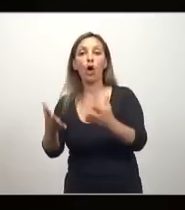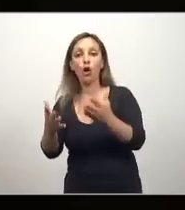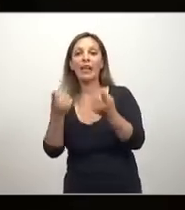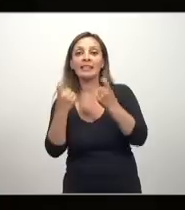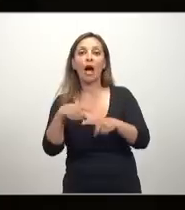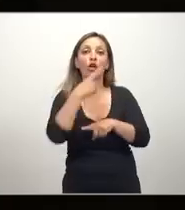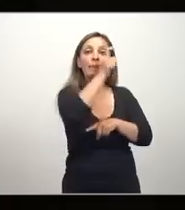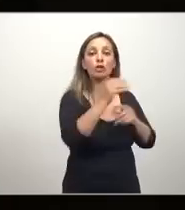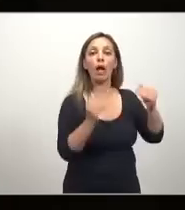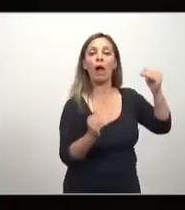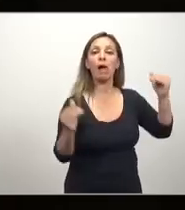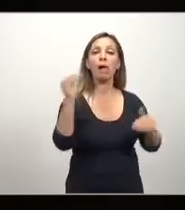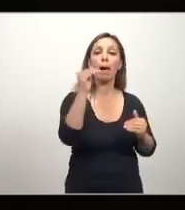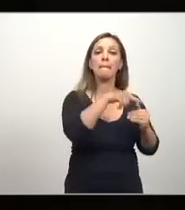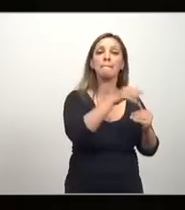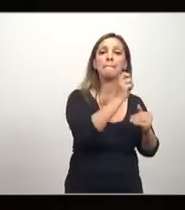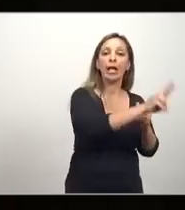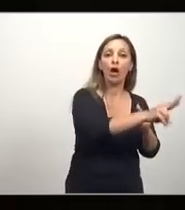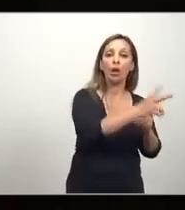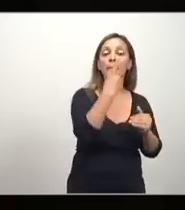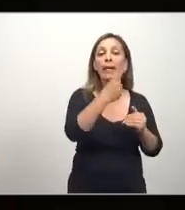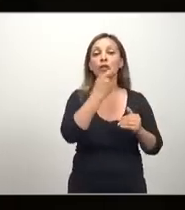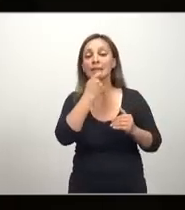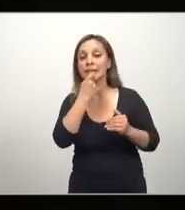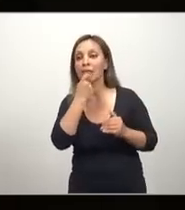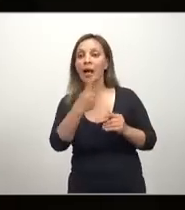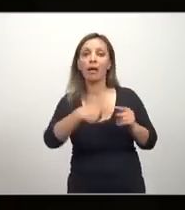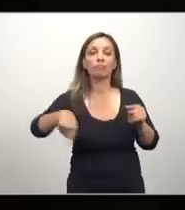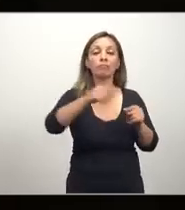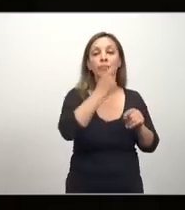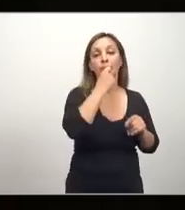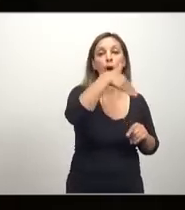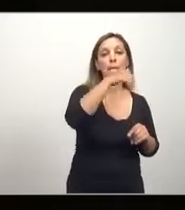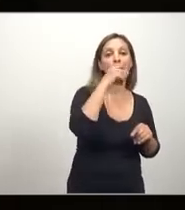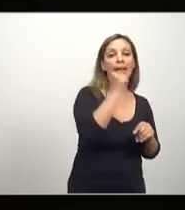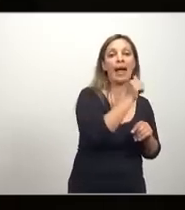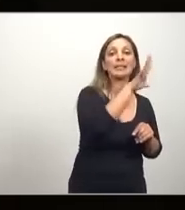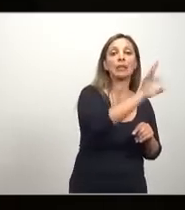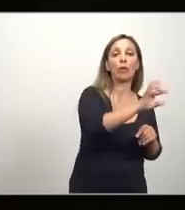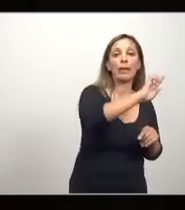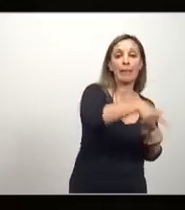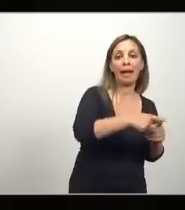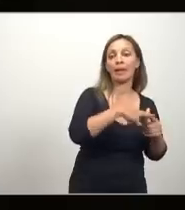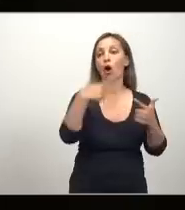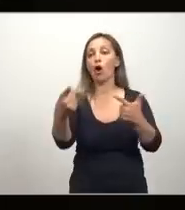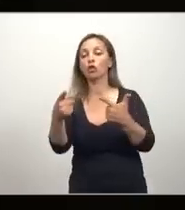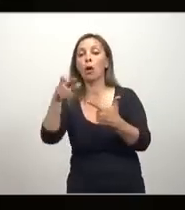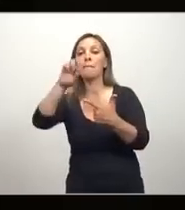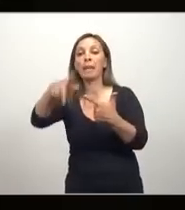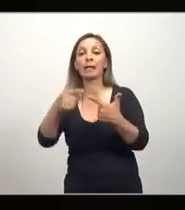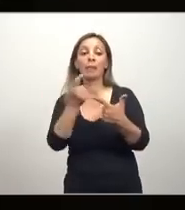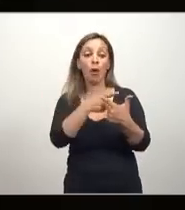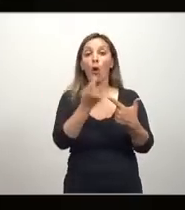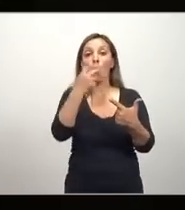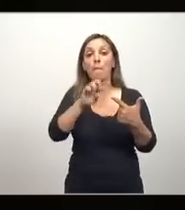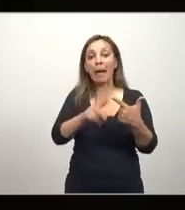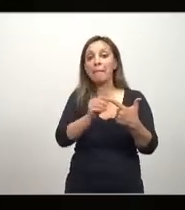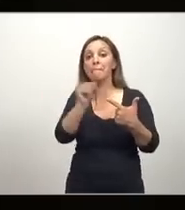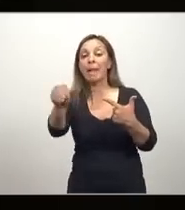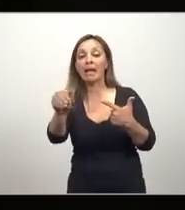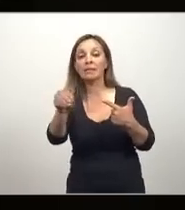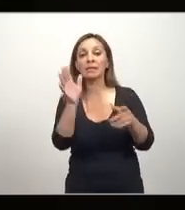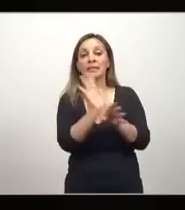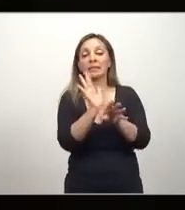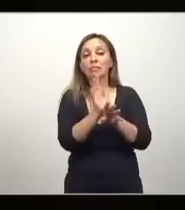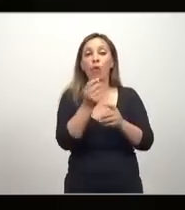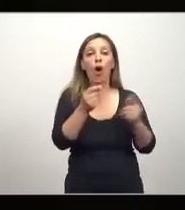Pero si ustedes tienen 100 panes, María y Juan, 100 panes, María tiene 50 panes, Juan 50 panes, darle un pan más a Juan es darle un pan menos